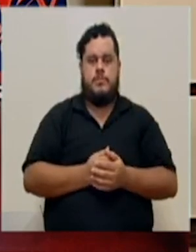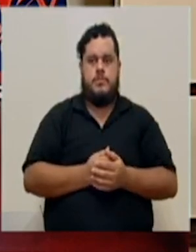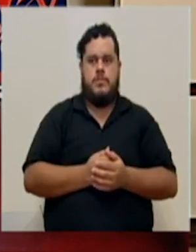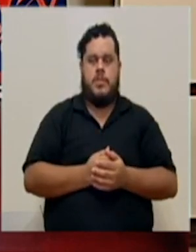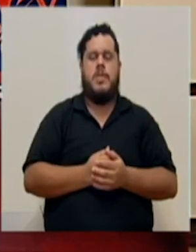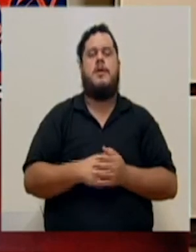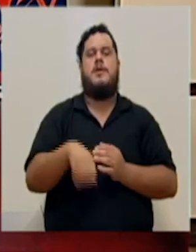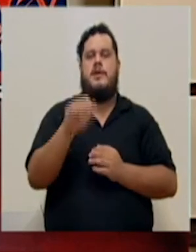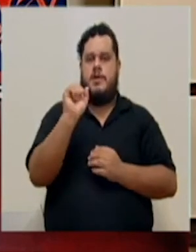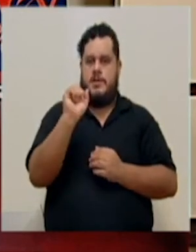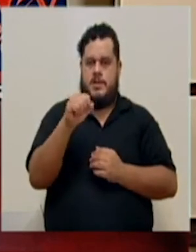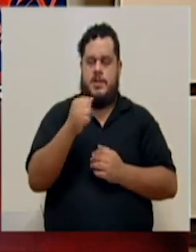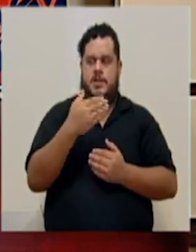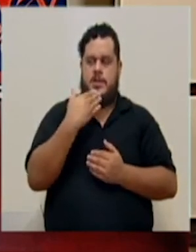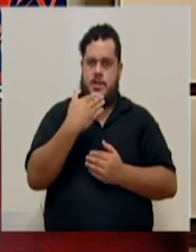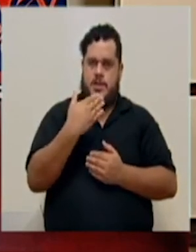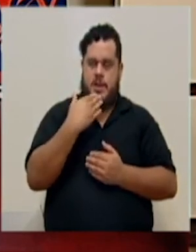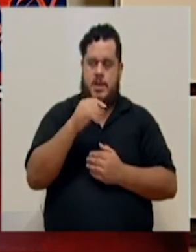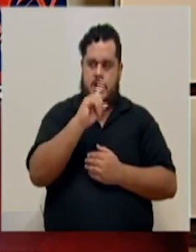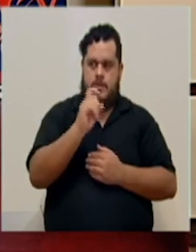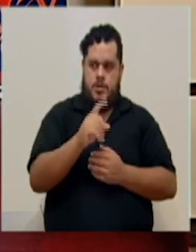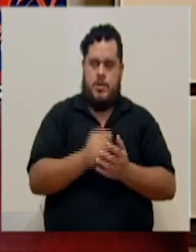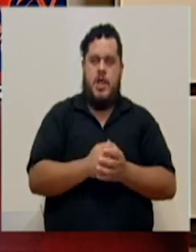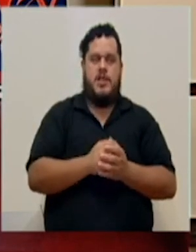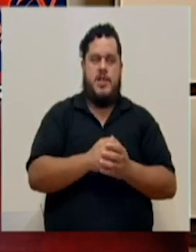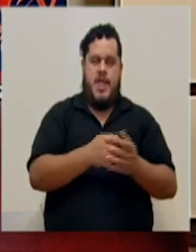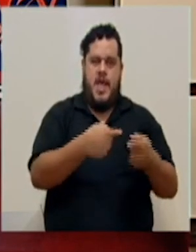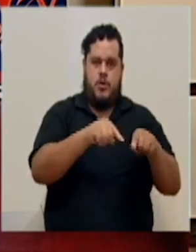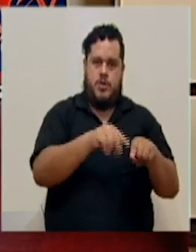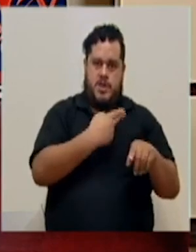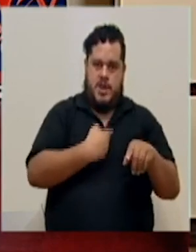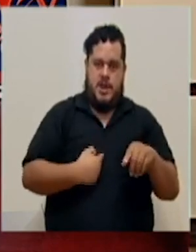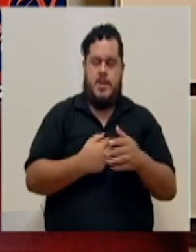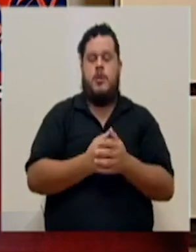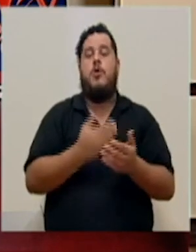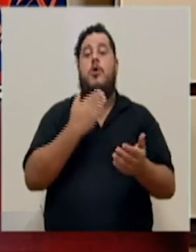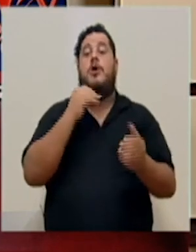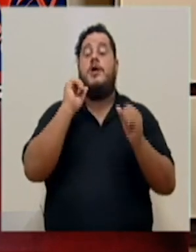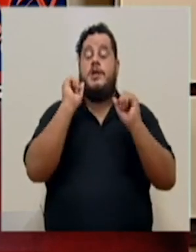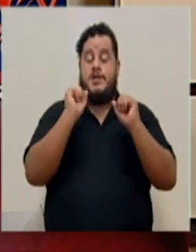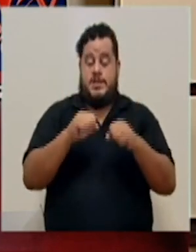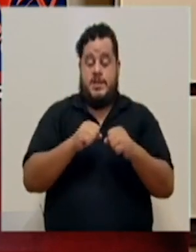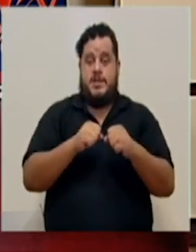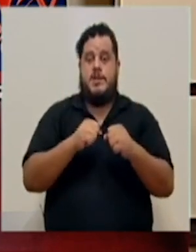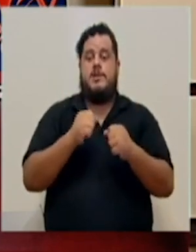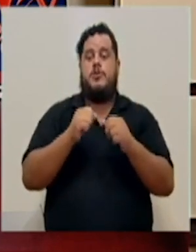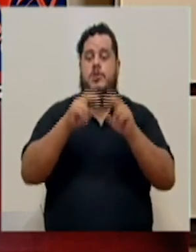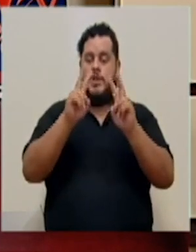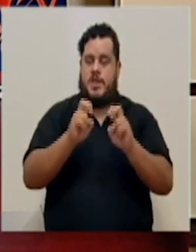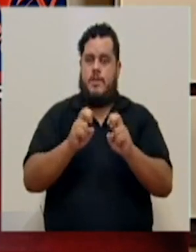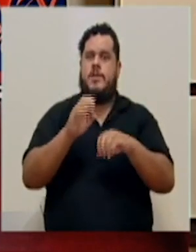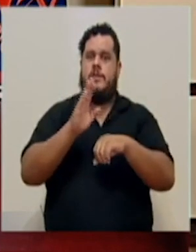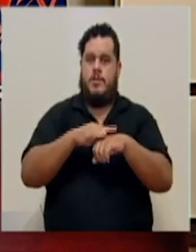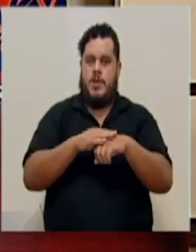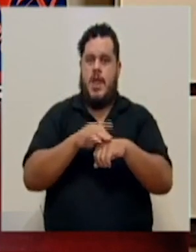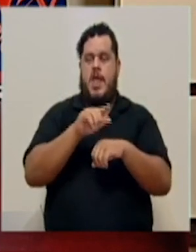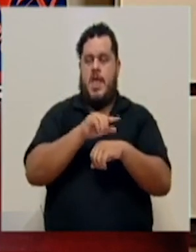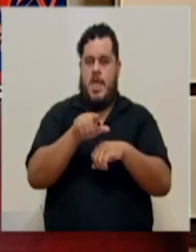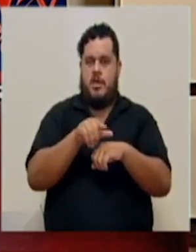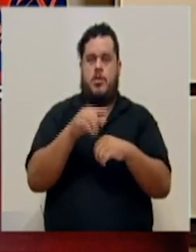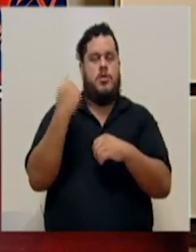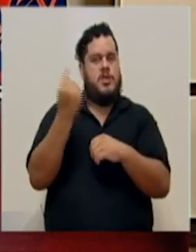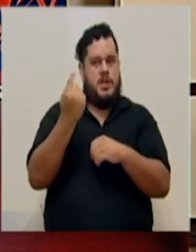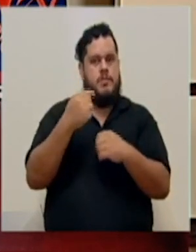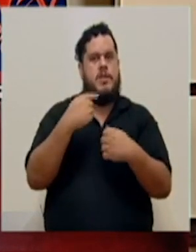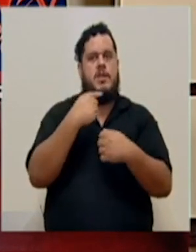Sí, gracias a la pregunta de Acontecer Herediano. Los exámenes sí se van a permitir porque imagínense que eso ya sería, siempre